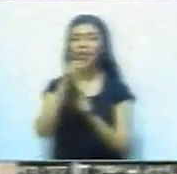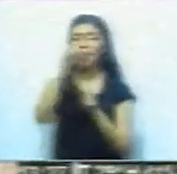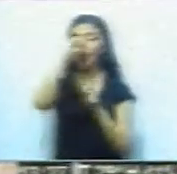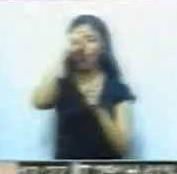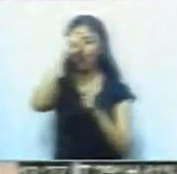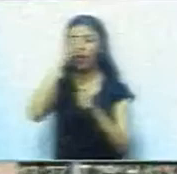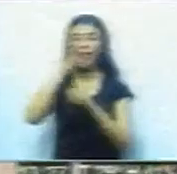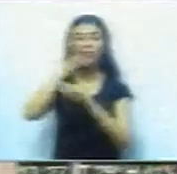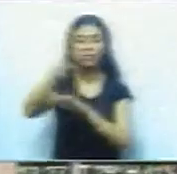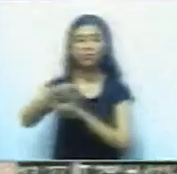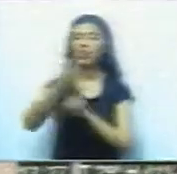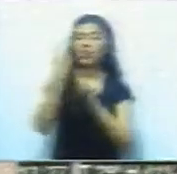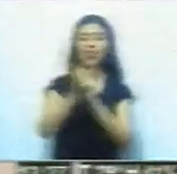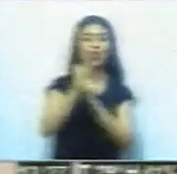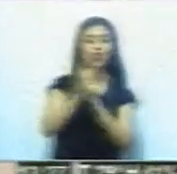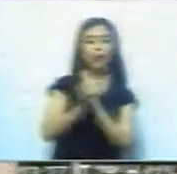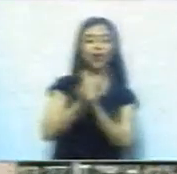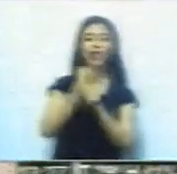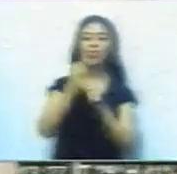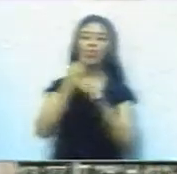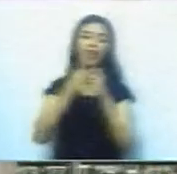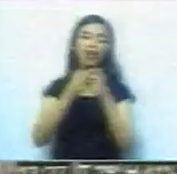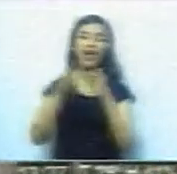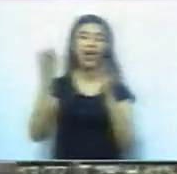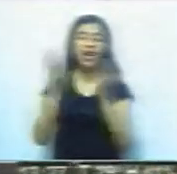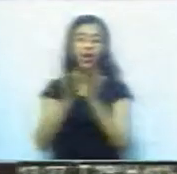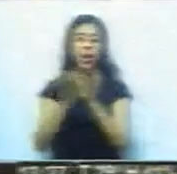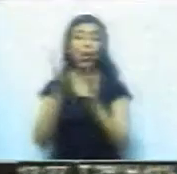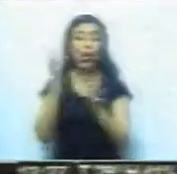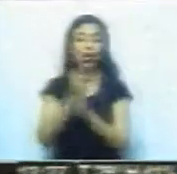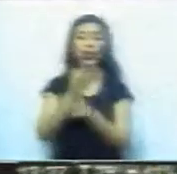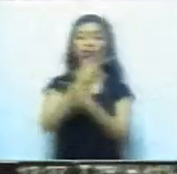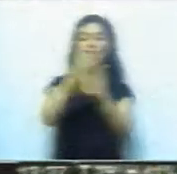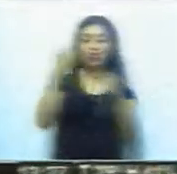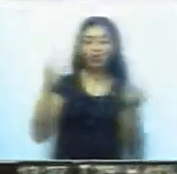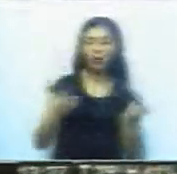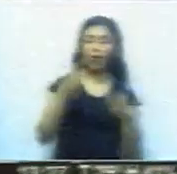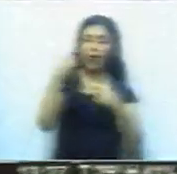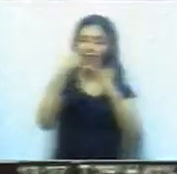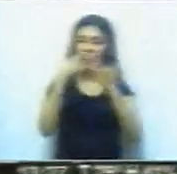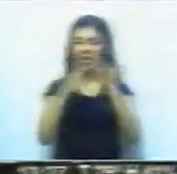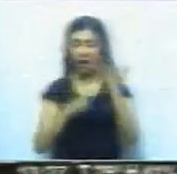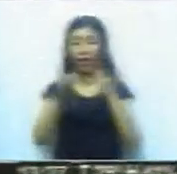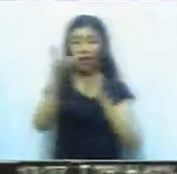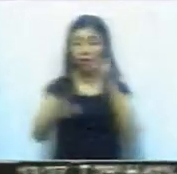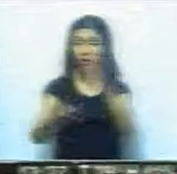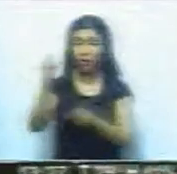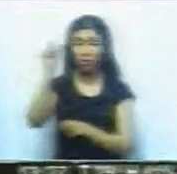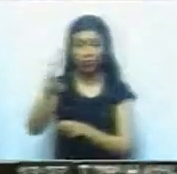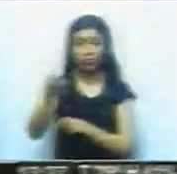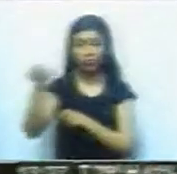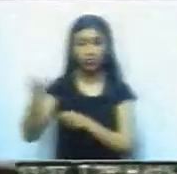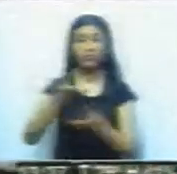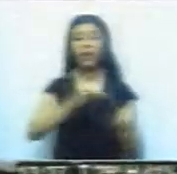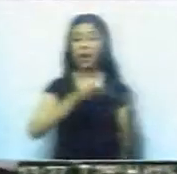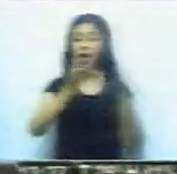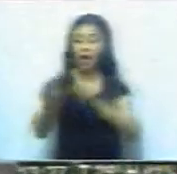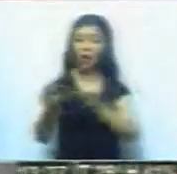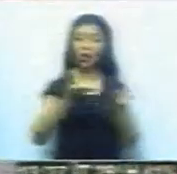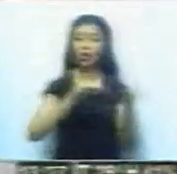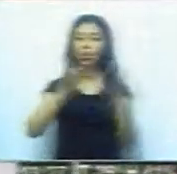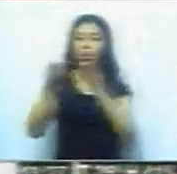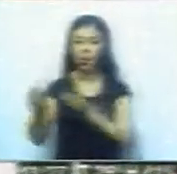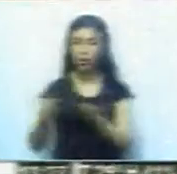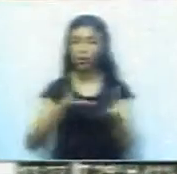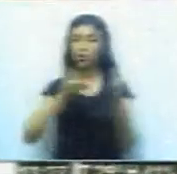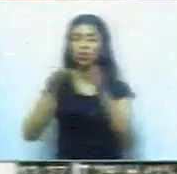apuntar a eso, vamos a empezar por donde todos terminan, ahí en las periferias, en la Florida, en el 21 de septiembre, en Santo